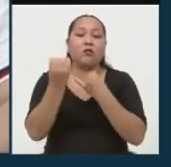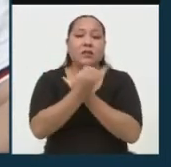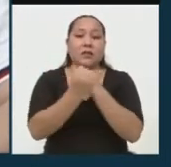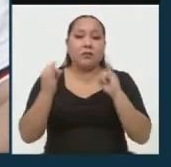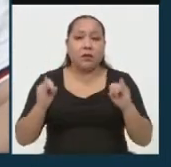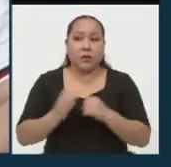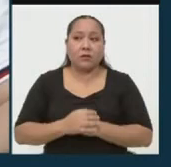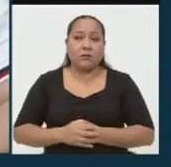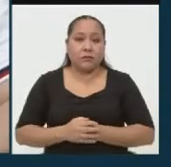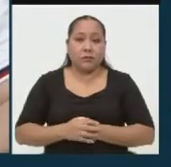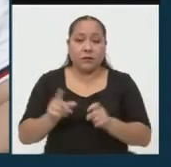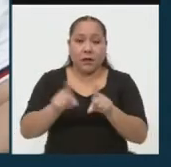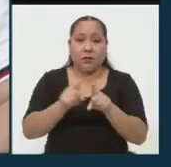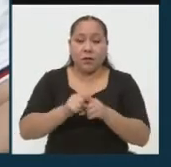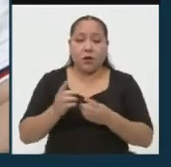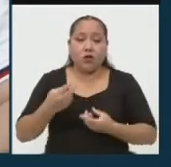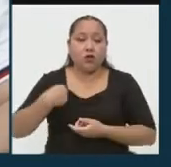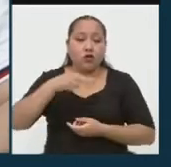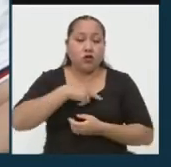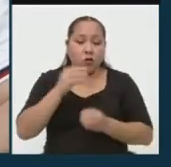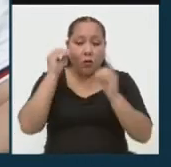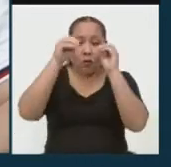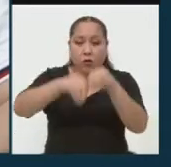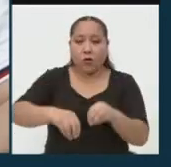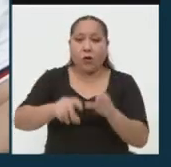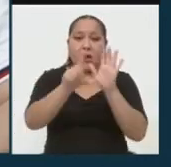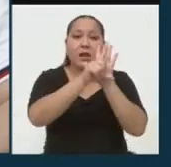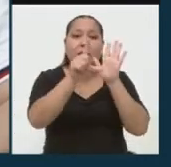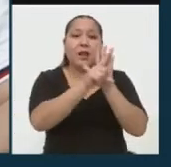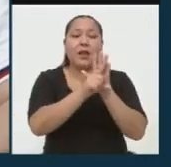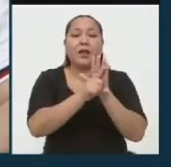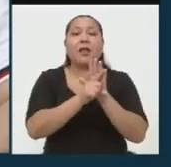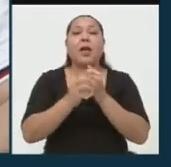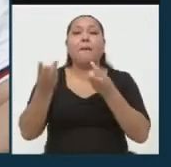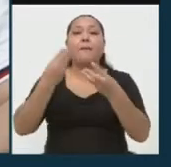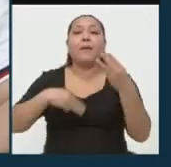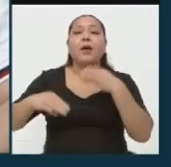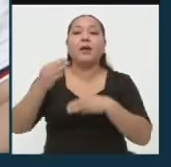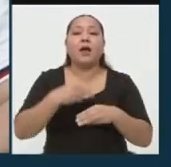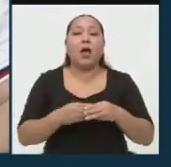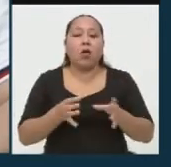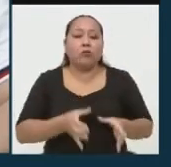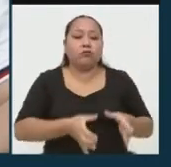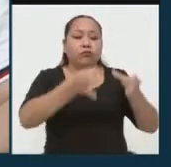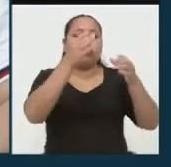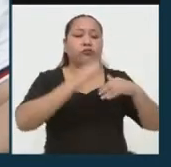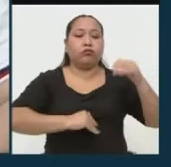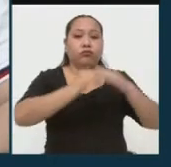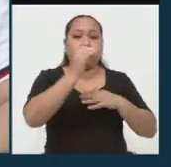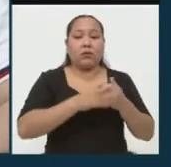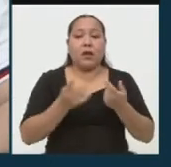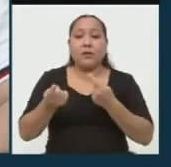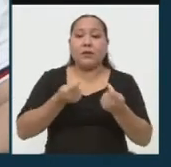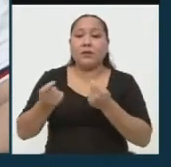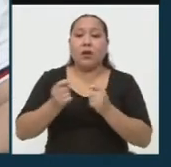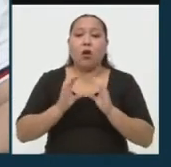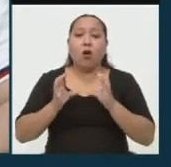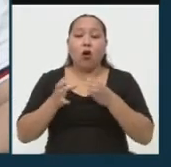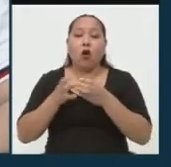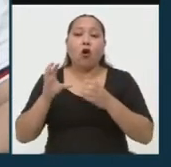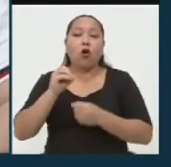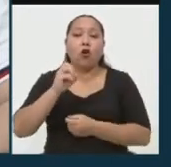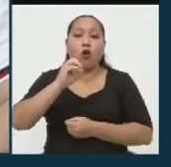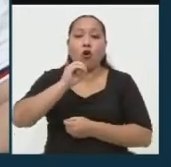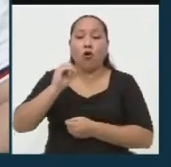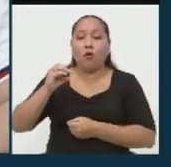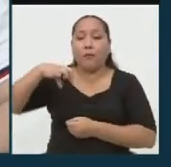Por otro lado, estamos también proponiendo la ley de mercados y centros comerciales administrados por cooperativas y asociaciones y